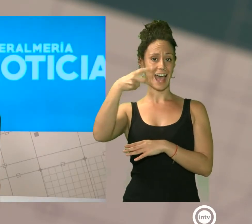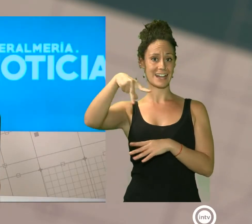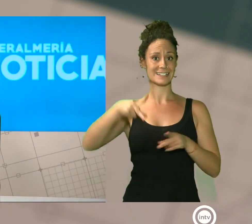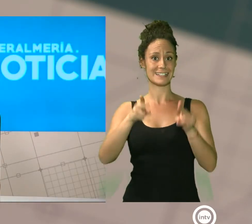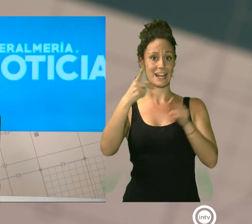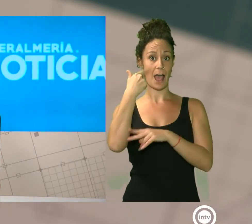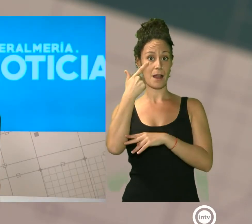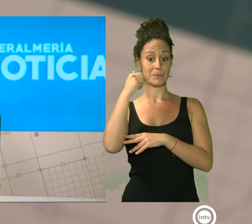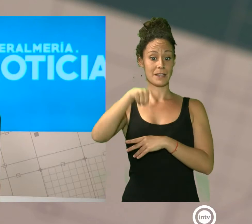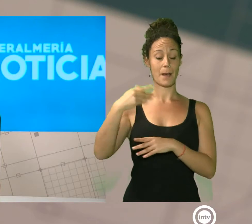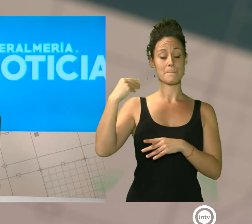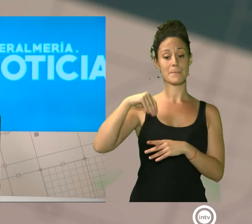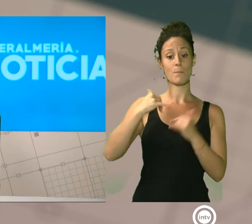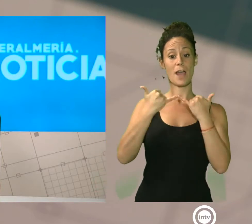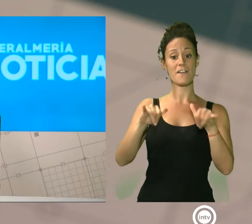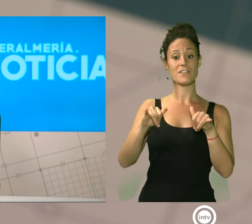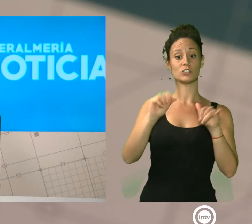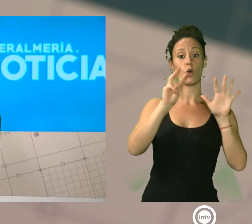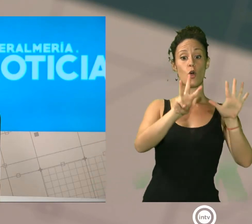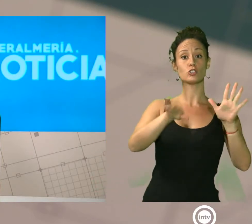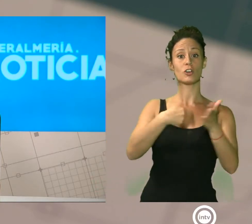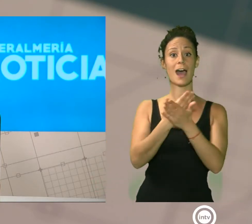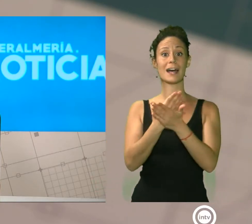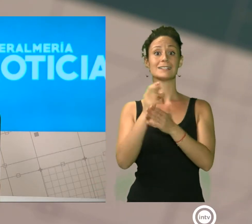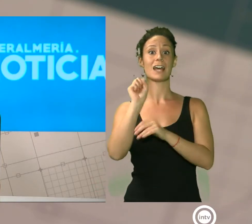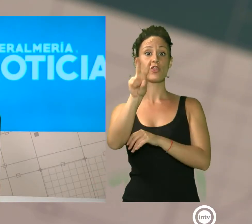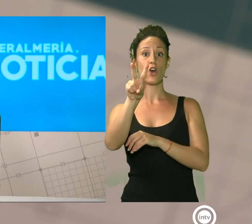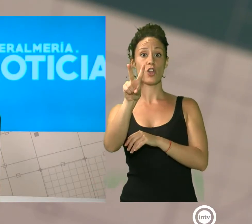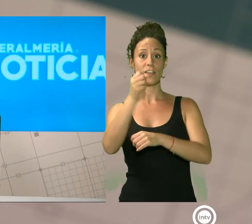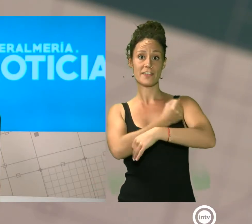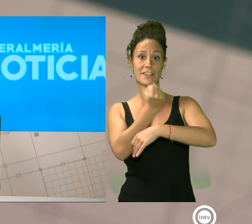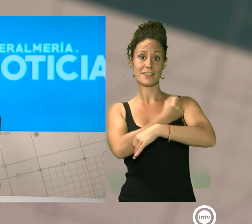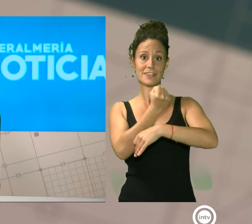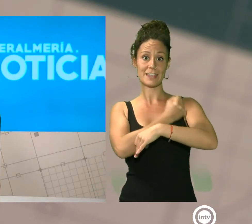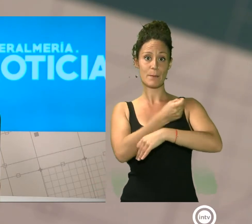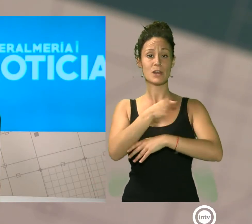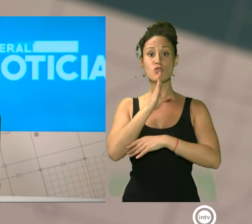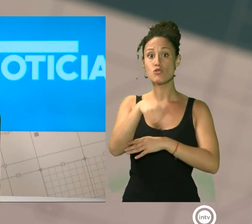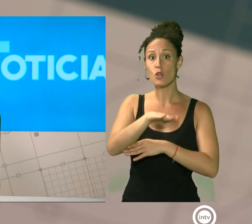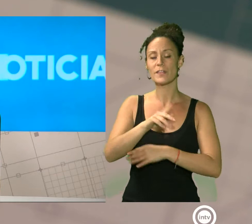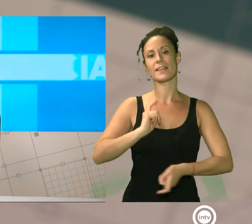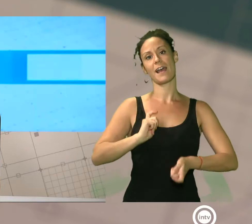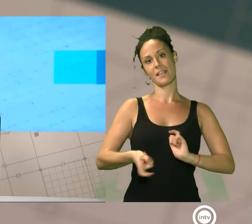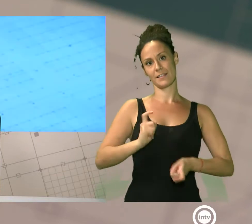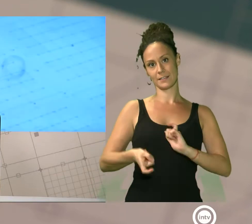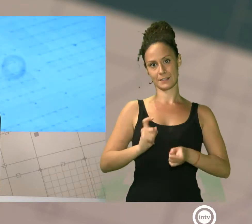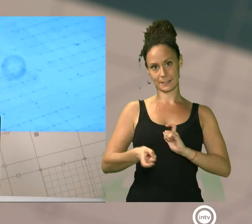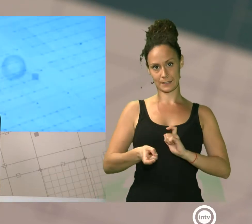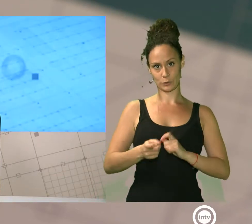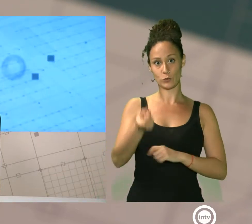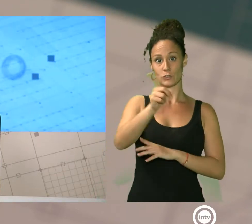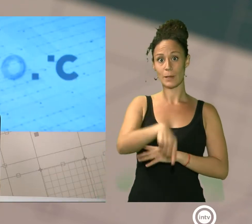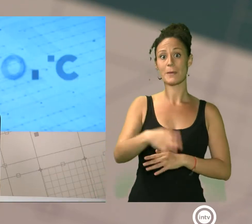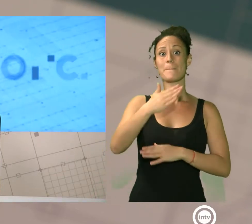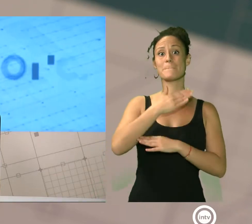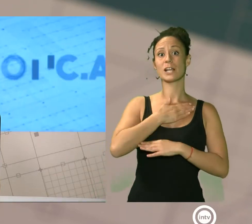al 12 de diciembre y en el que el desierto de Taberna será protagonista de gran parte del recorrido. Igualmente el Patronato Municipal de Deportes